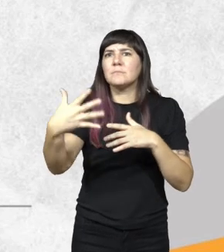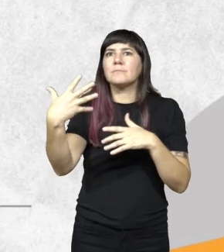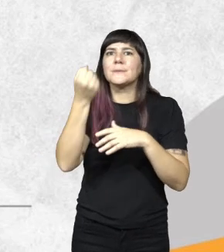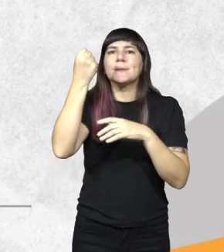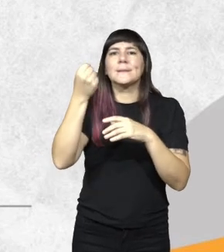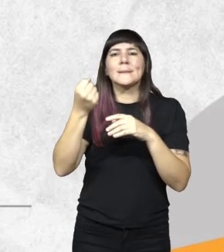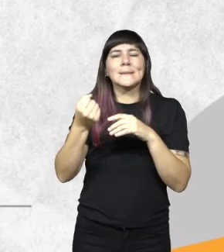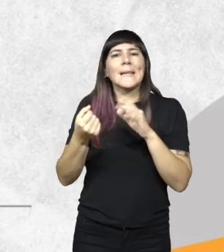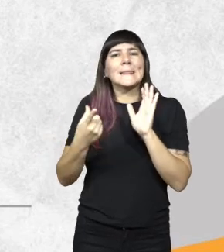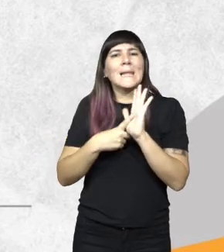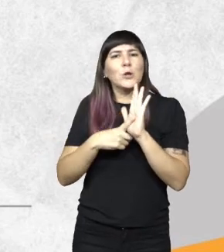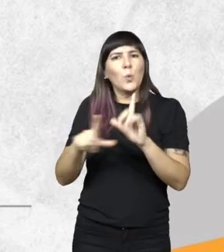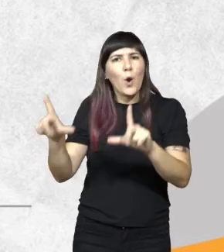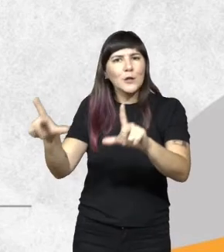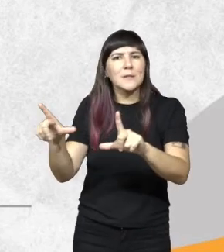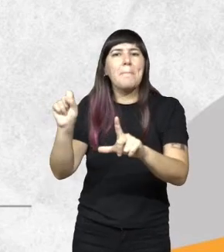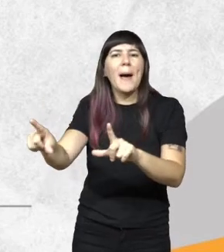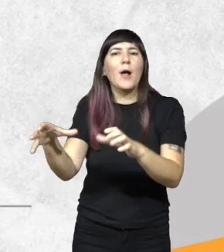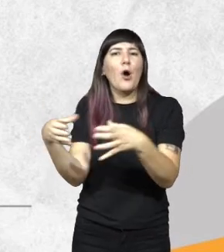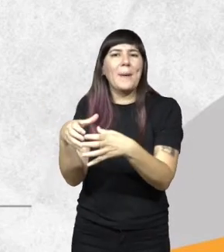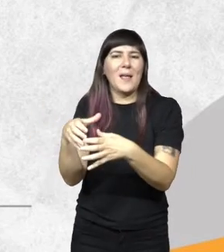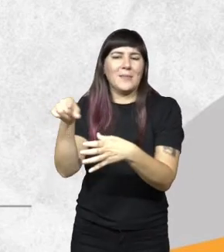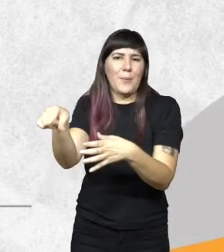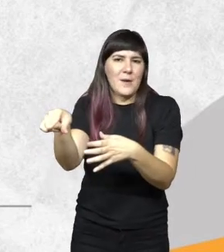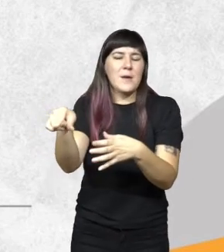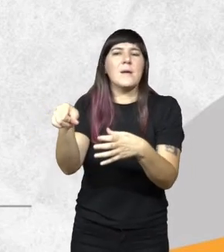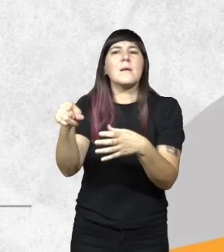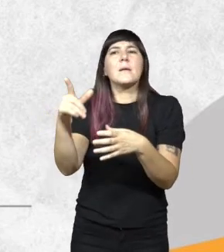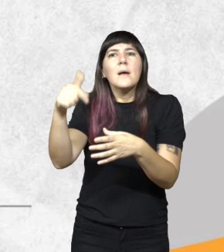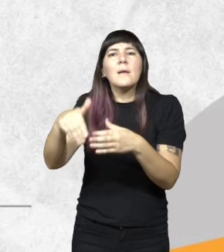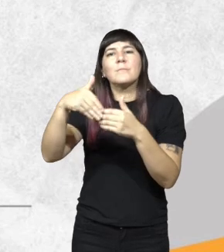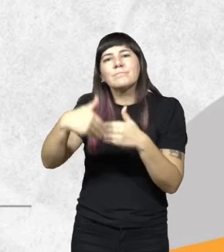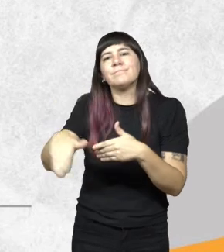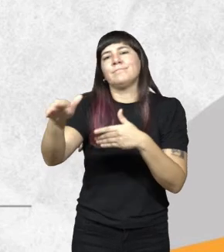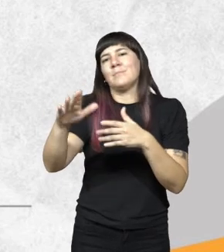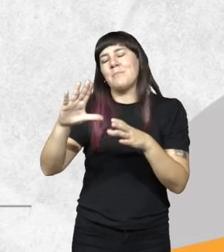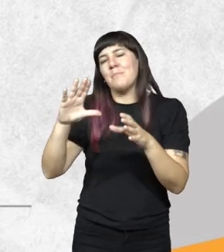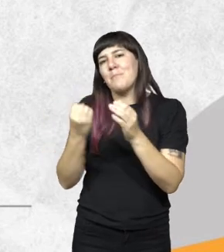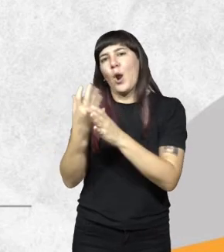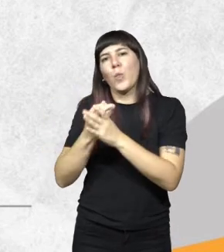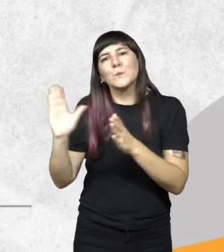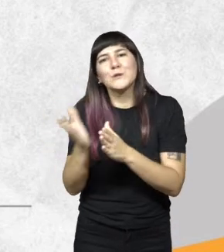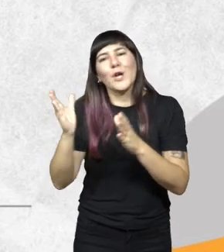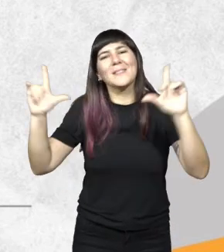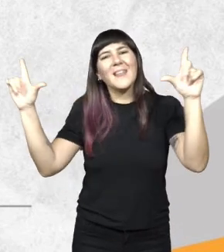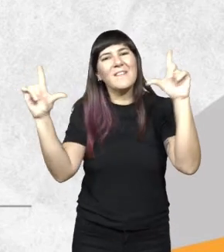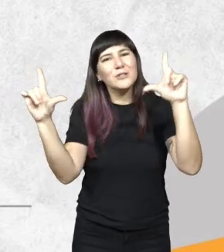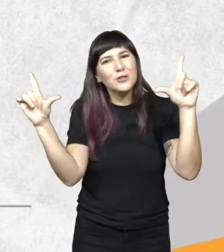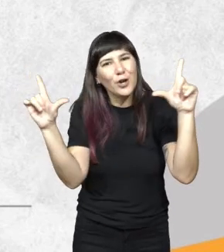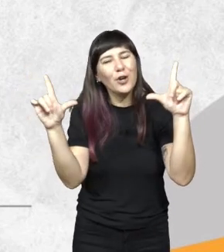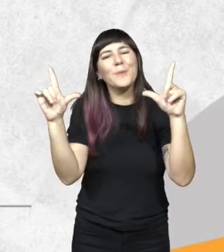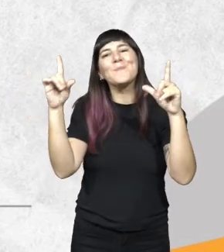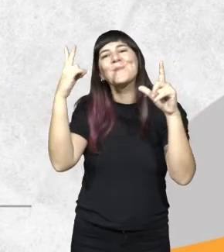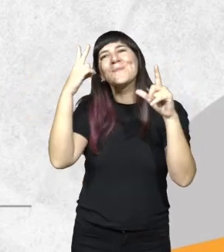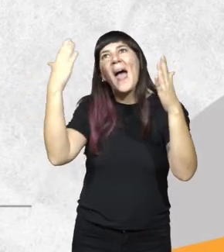los títulos para la cooperativa. A partir de ahí, se pusieron en marcha líneas de producción de televisores y aire